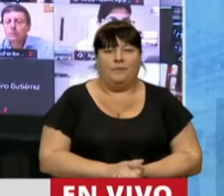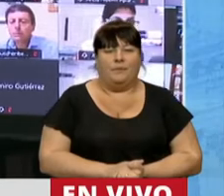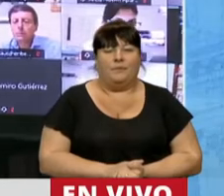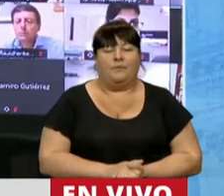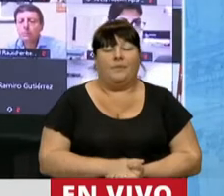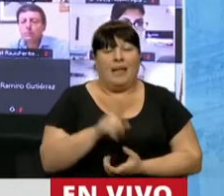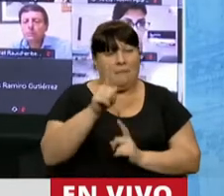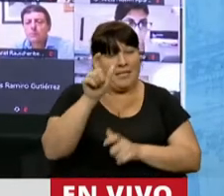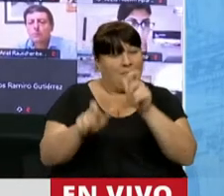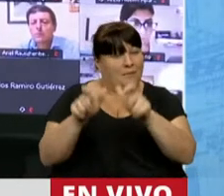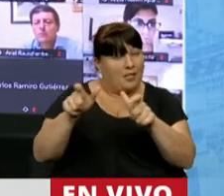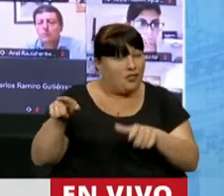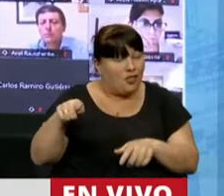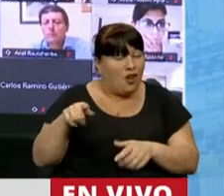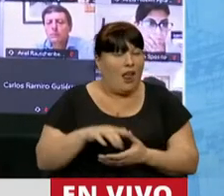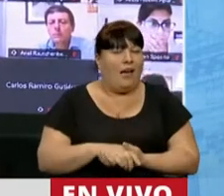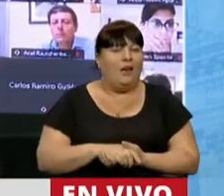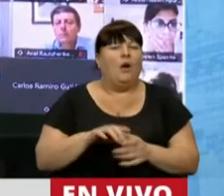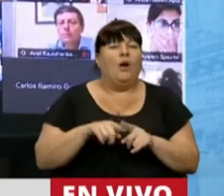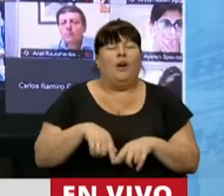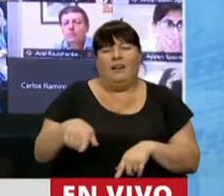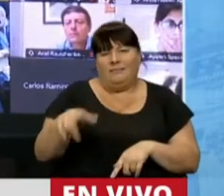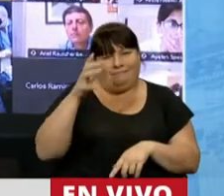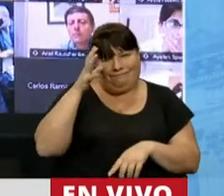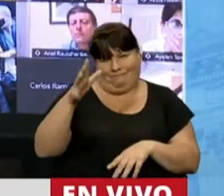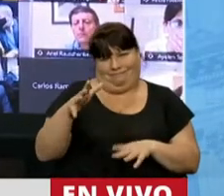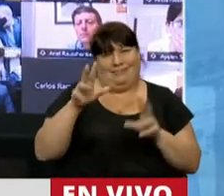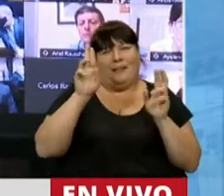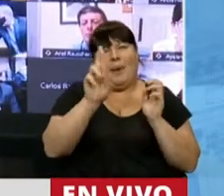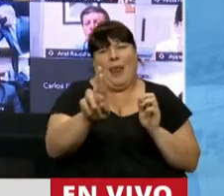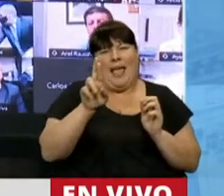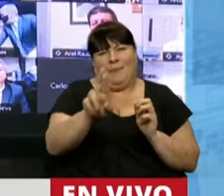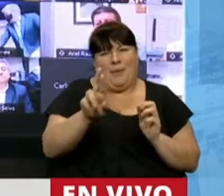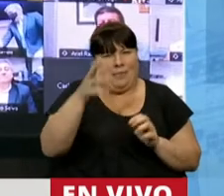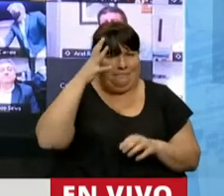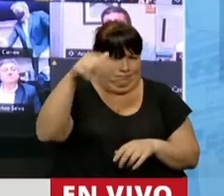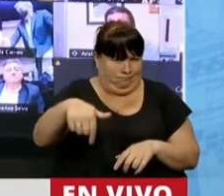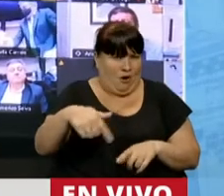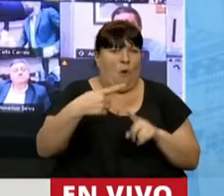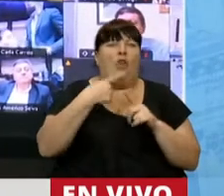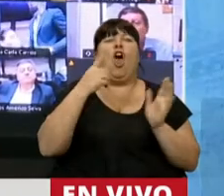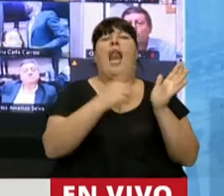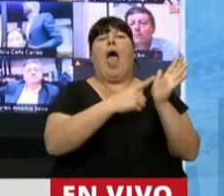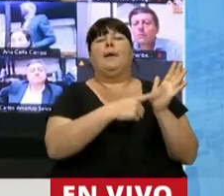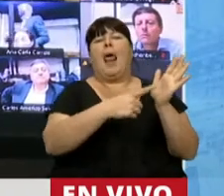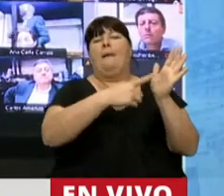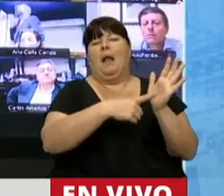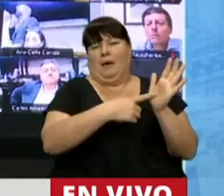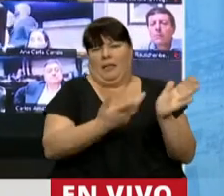Esas personas hicieron un uso escandaloso de las cuestiones de privilegio en nombre del reglamento.